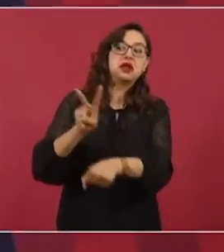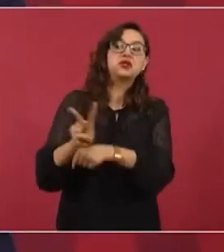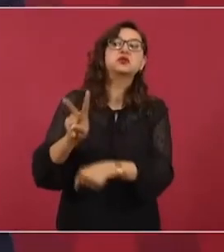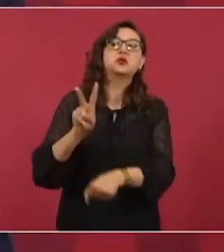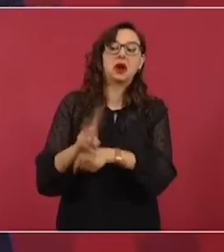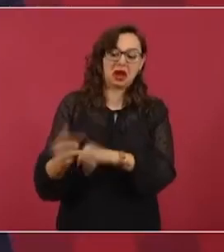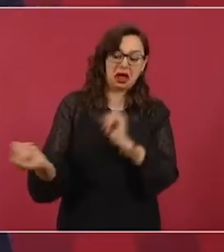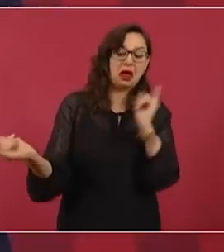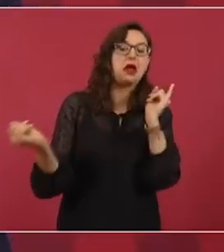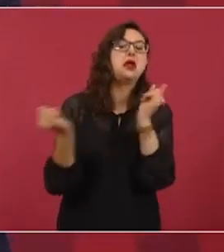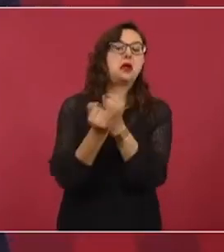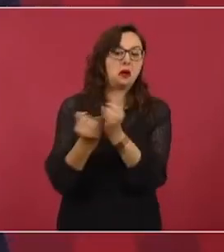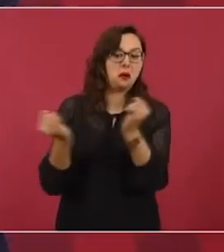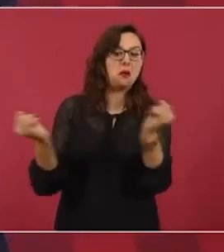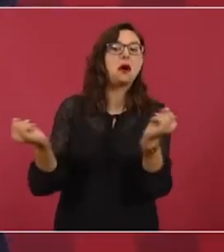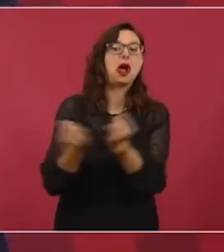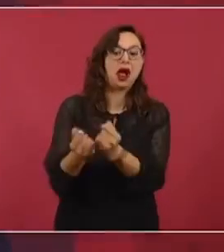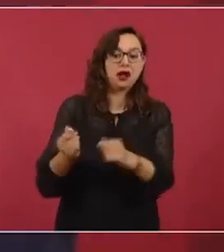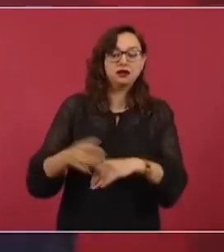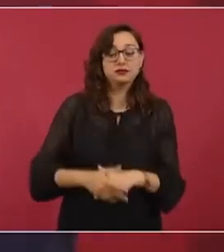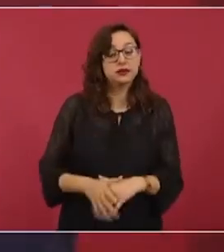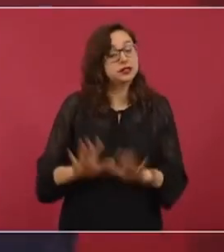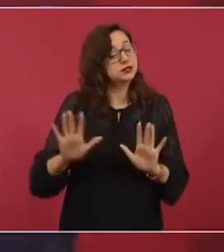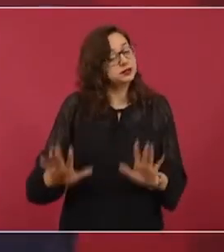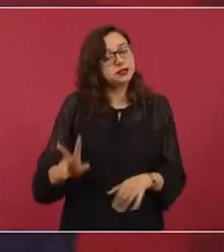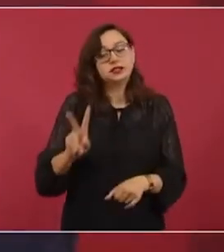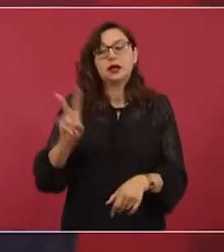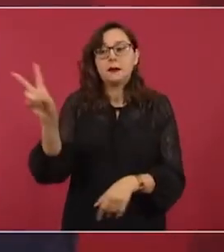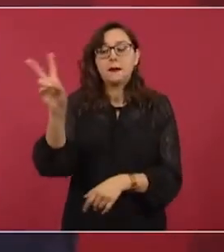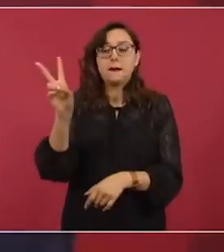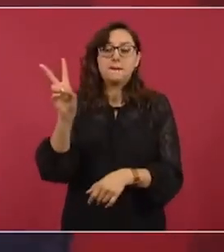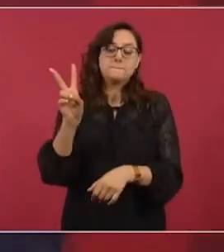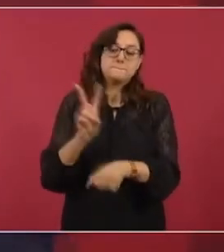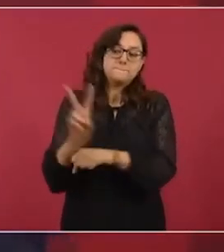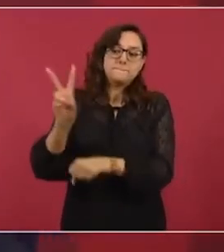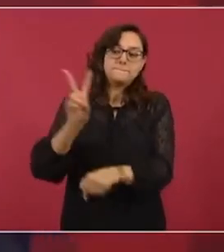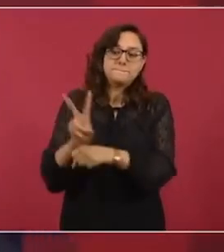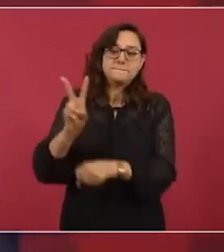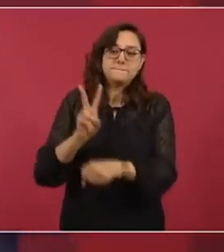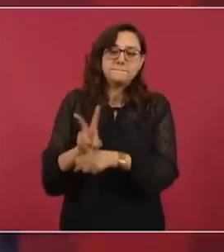porque también eso es una falta